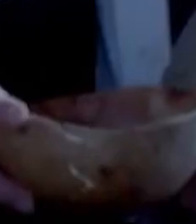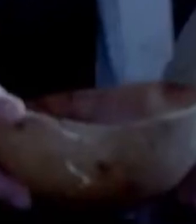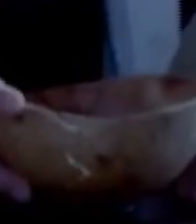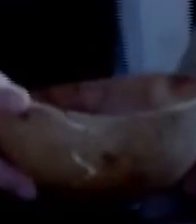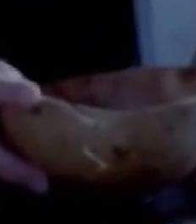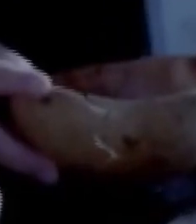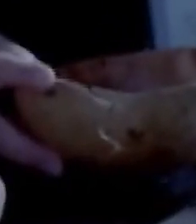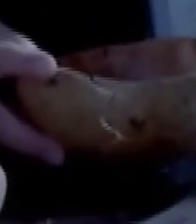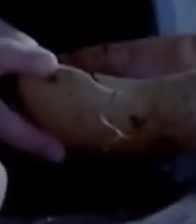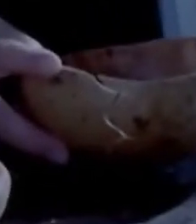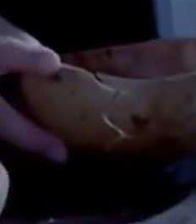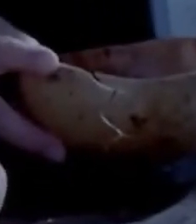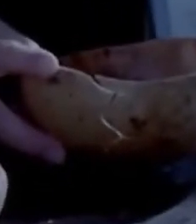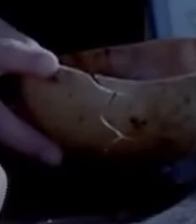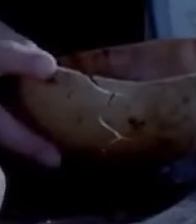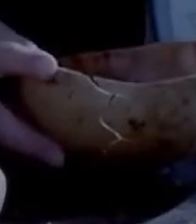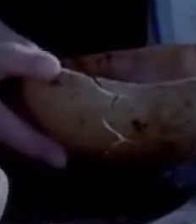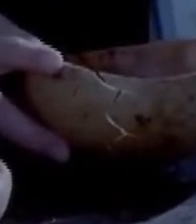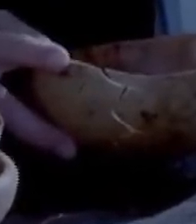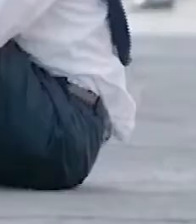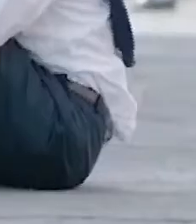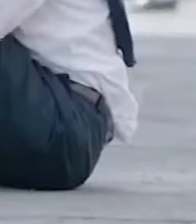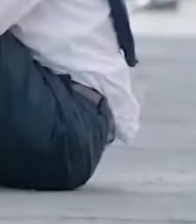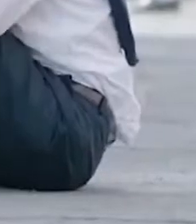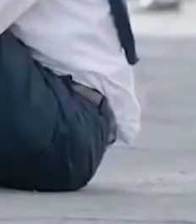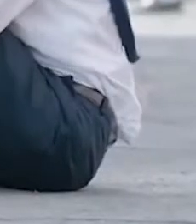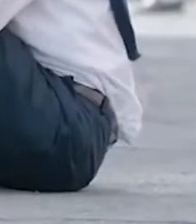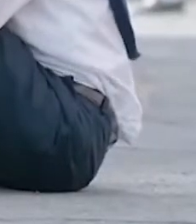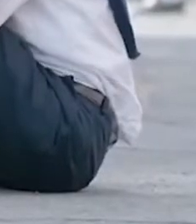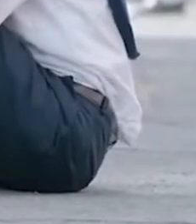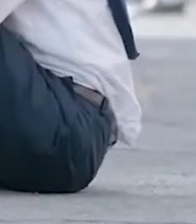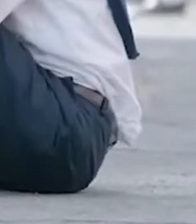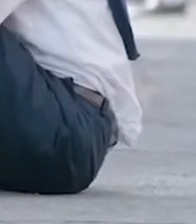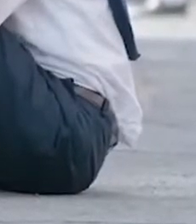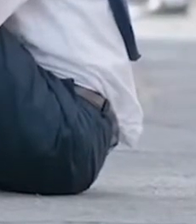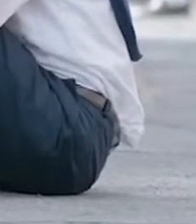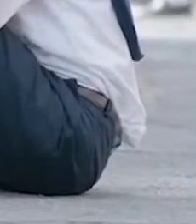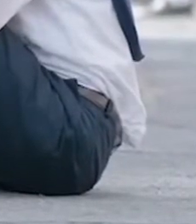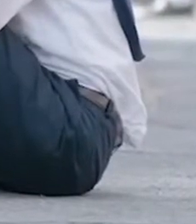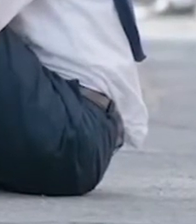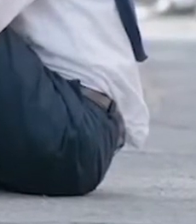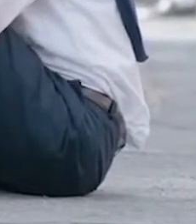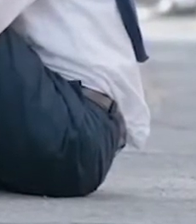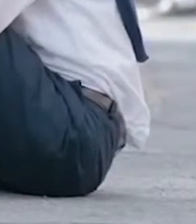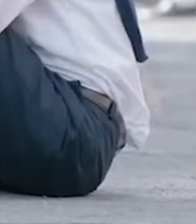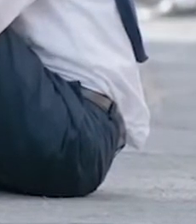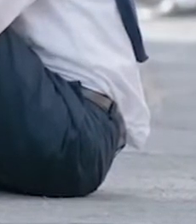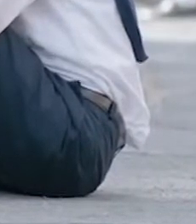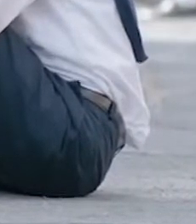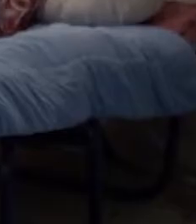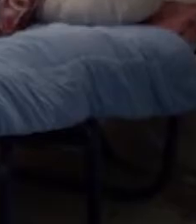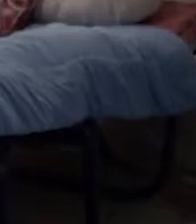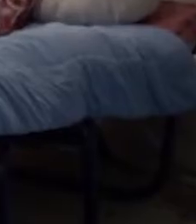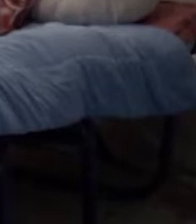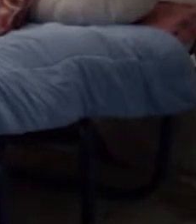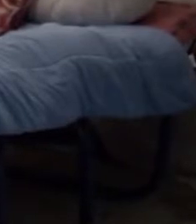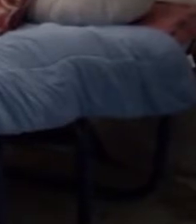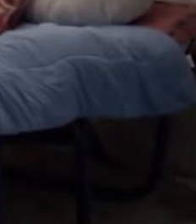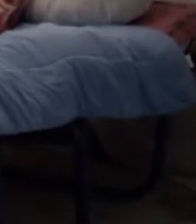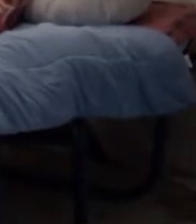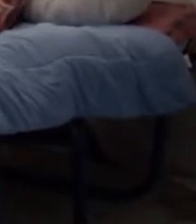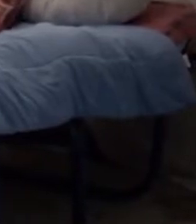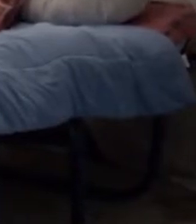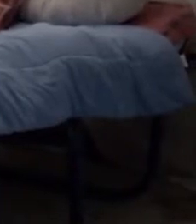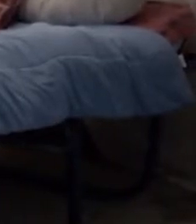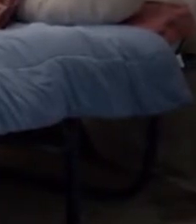La loca no está tan loca ese cuento de la gente defensa de los pobres de este país yo tengo un